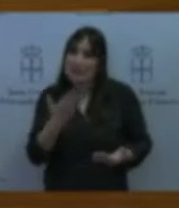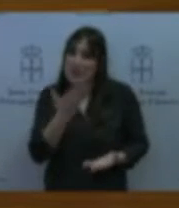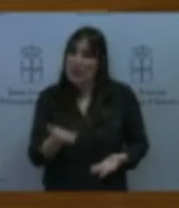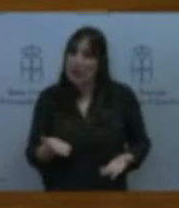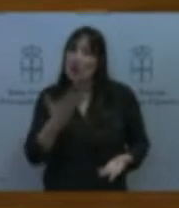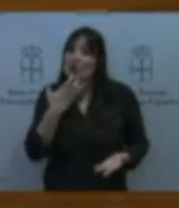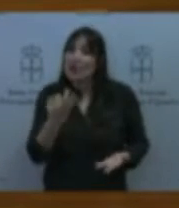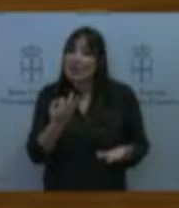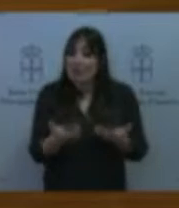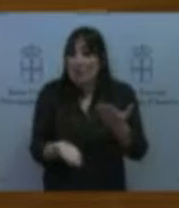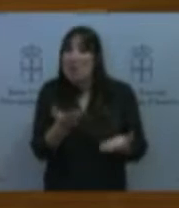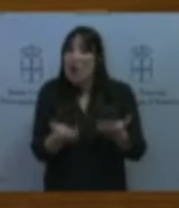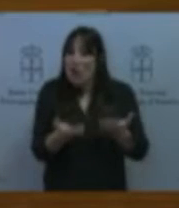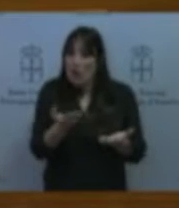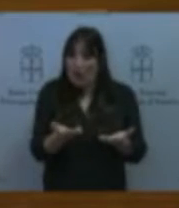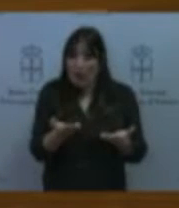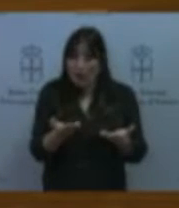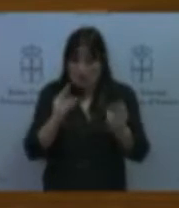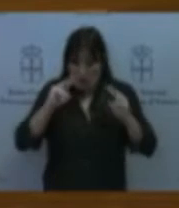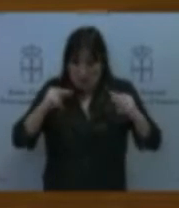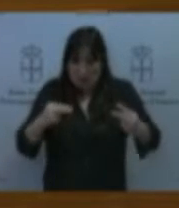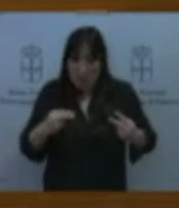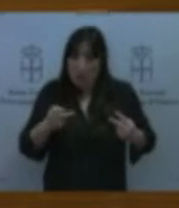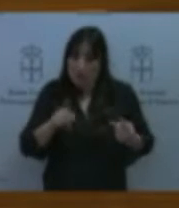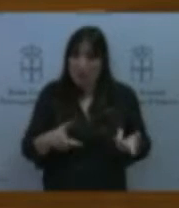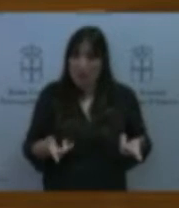autocrítica por la parte de la ley de transportes que nos toca.